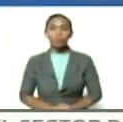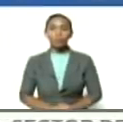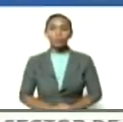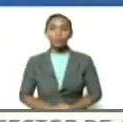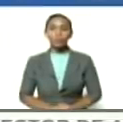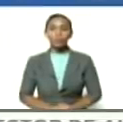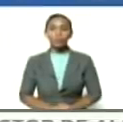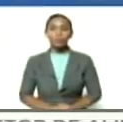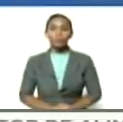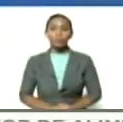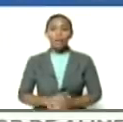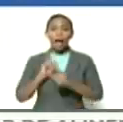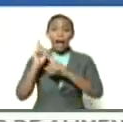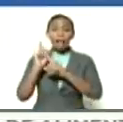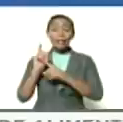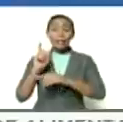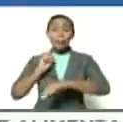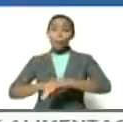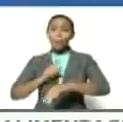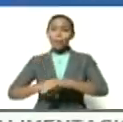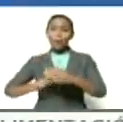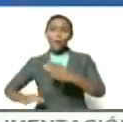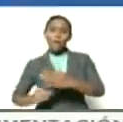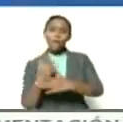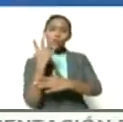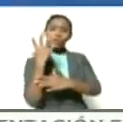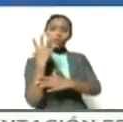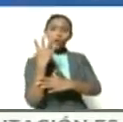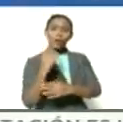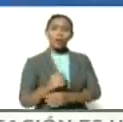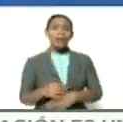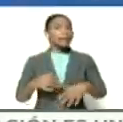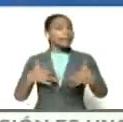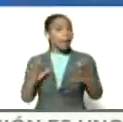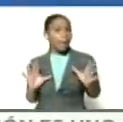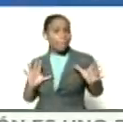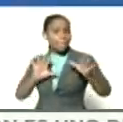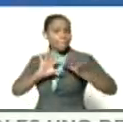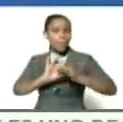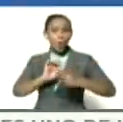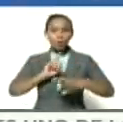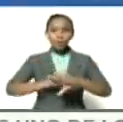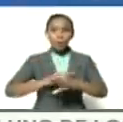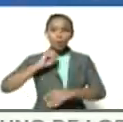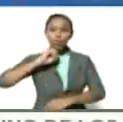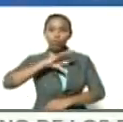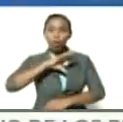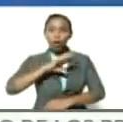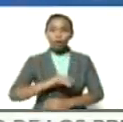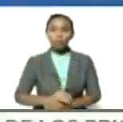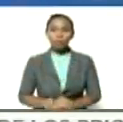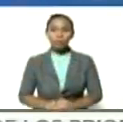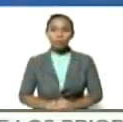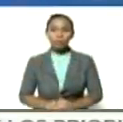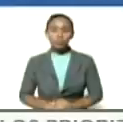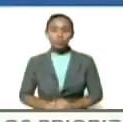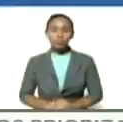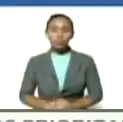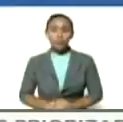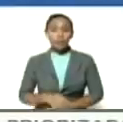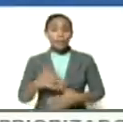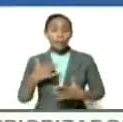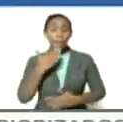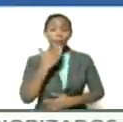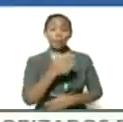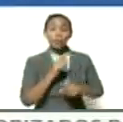fue un momento fundacional que unificó el tiempo histórico y que